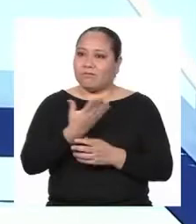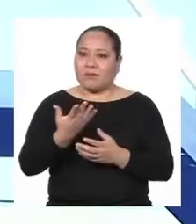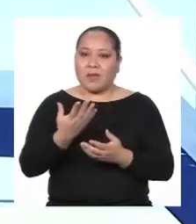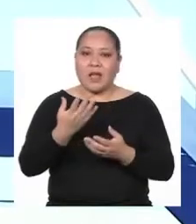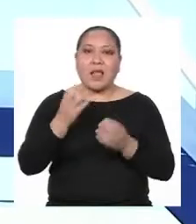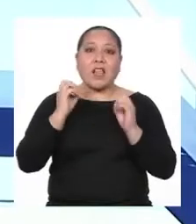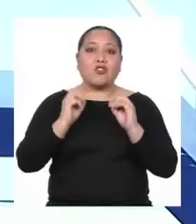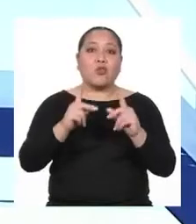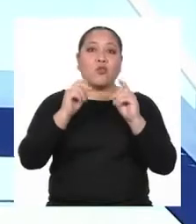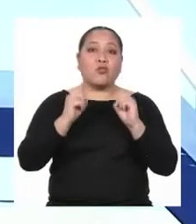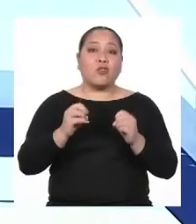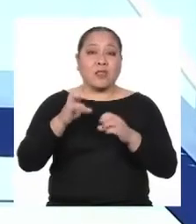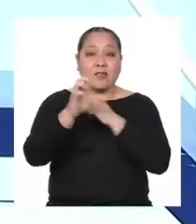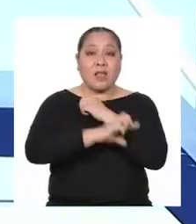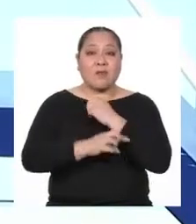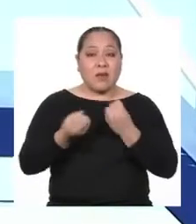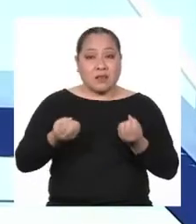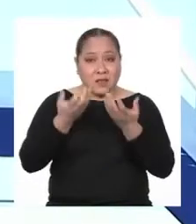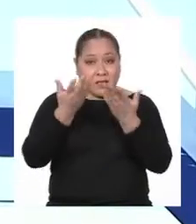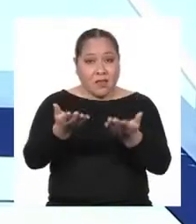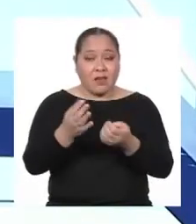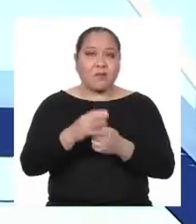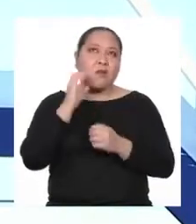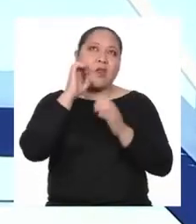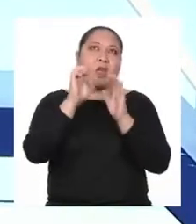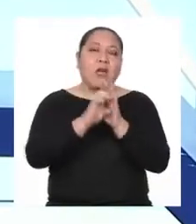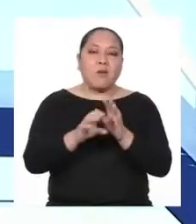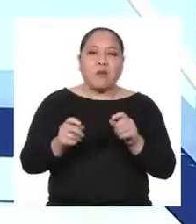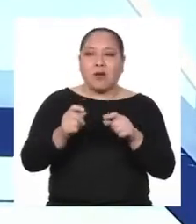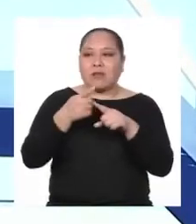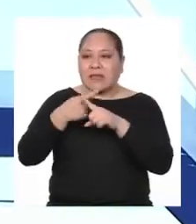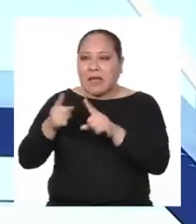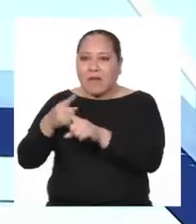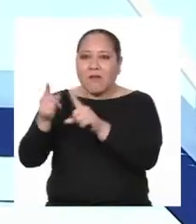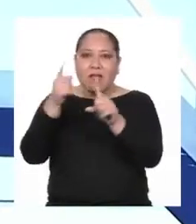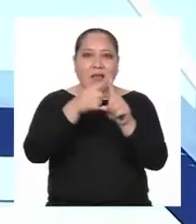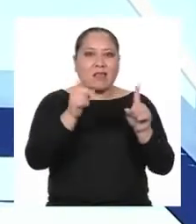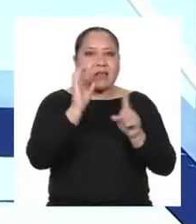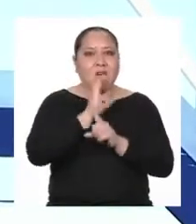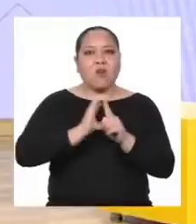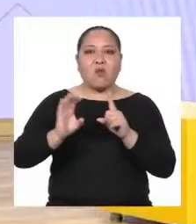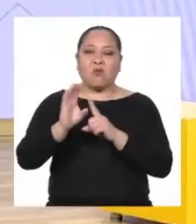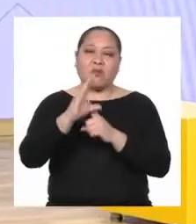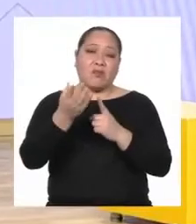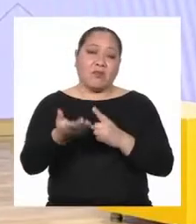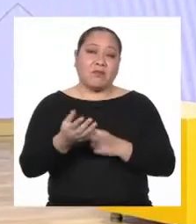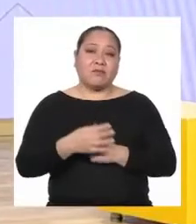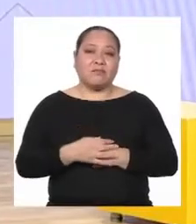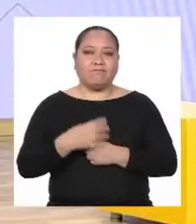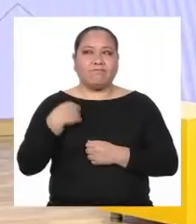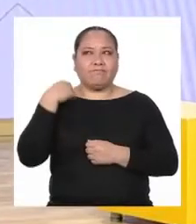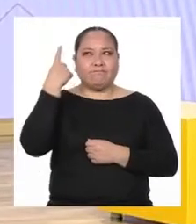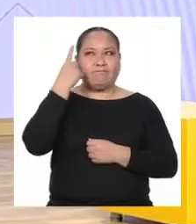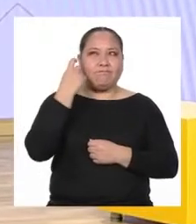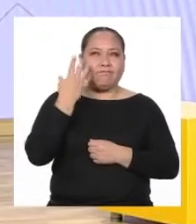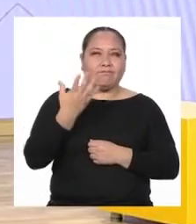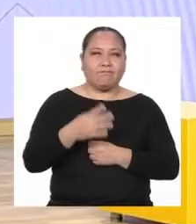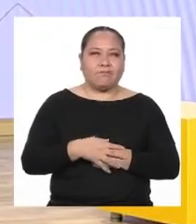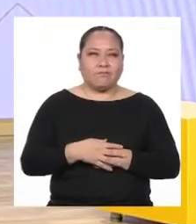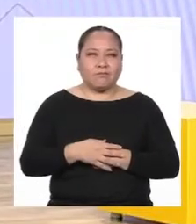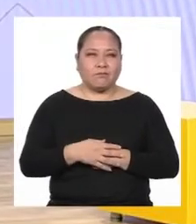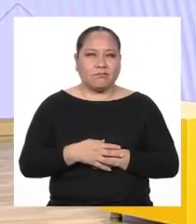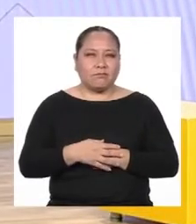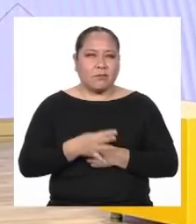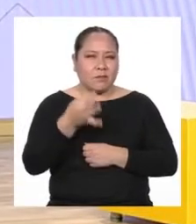país nos brinda Como por ejemplo, su gran diversidad cultural Me pregunto, ¿nos